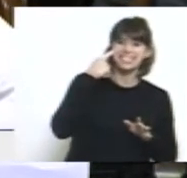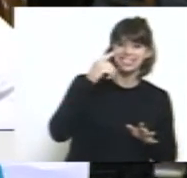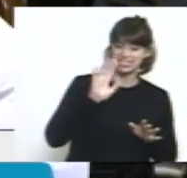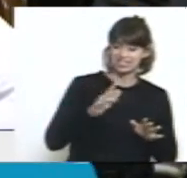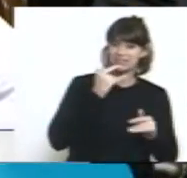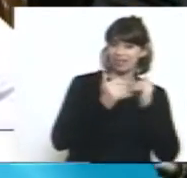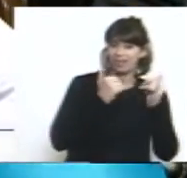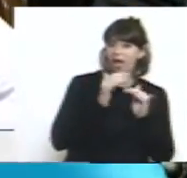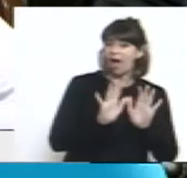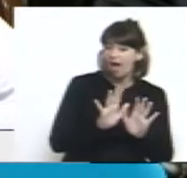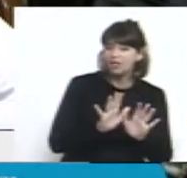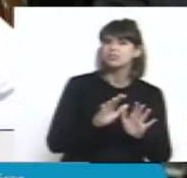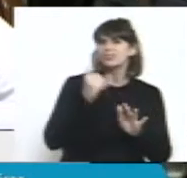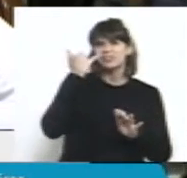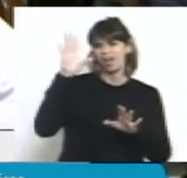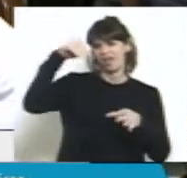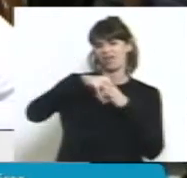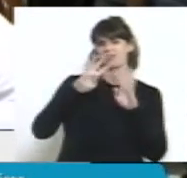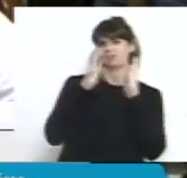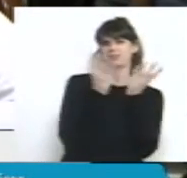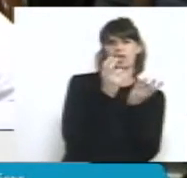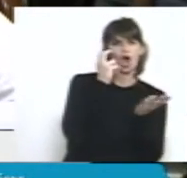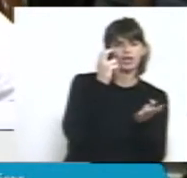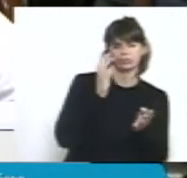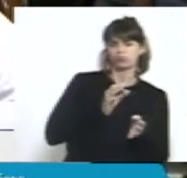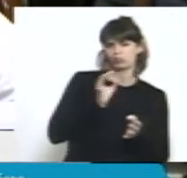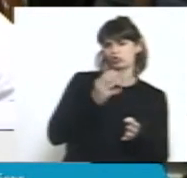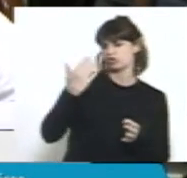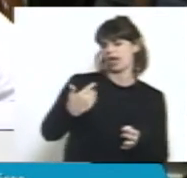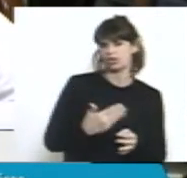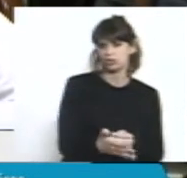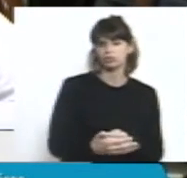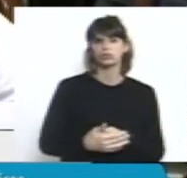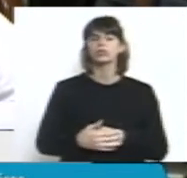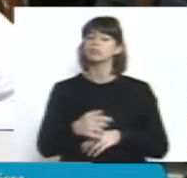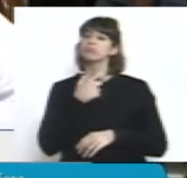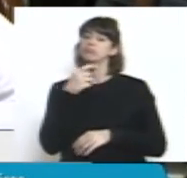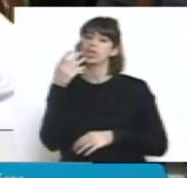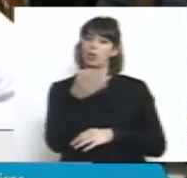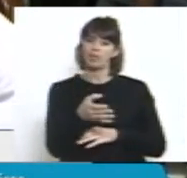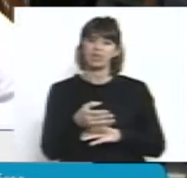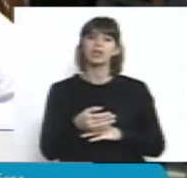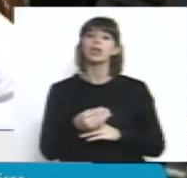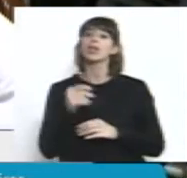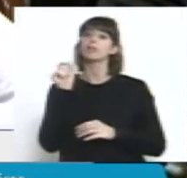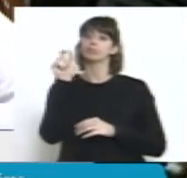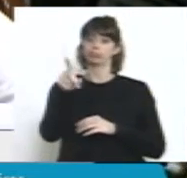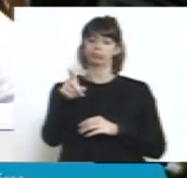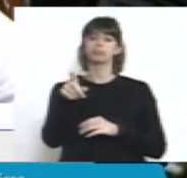este Parlamento muchísimos años. Lo que le voy a pedir, señora Presidenta, es que usted